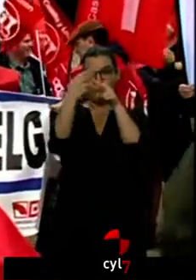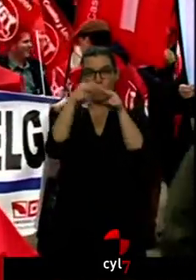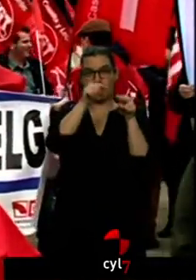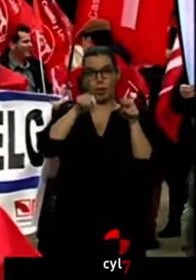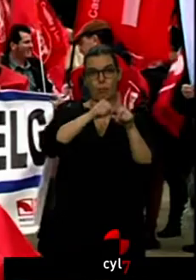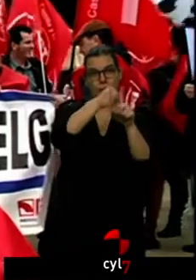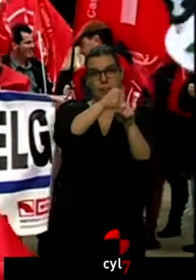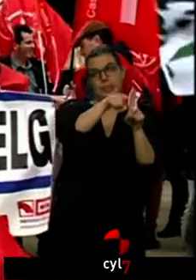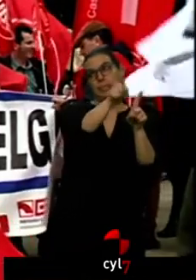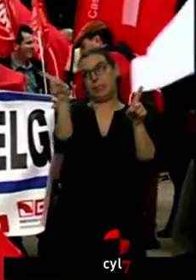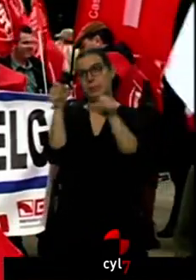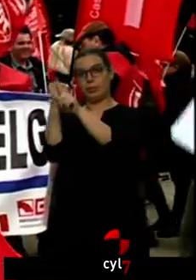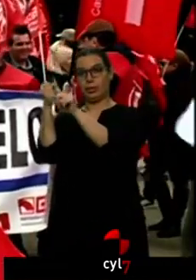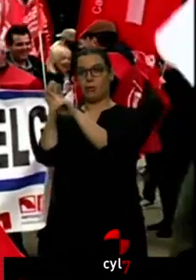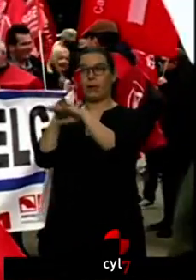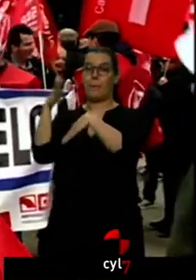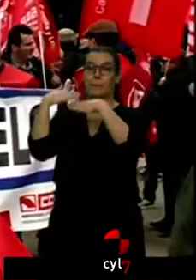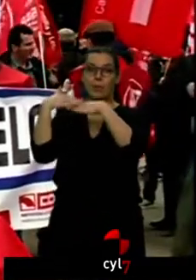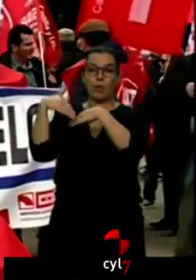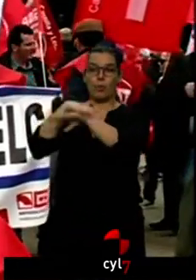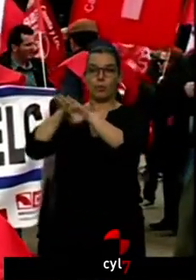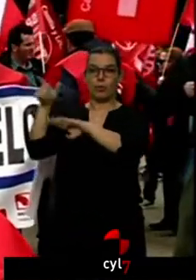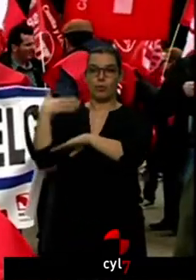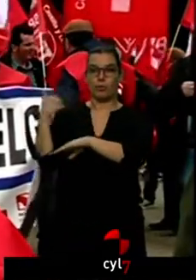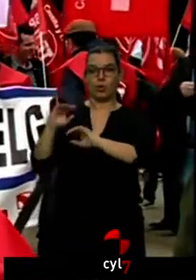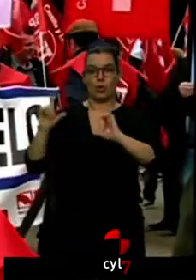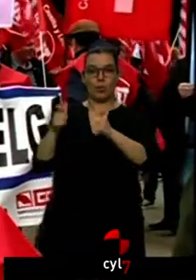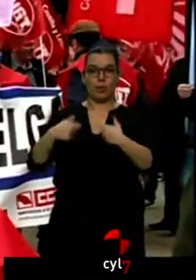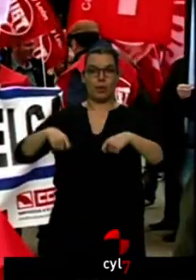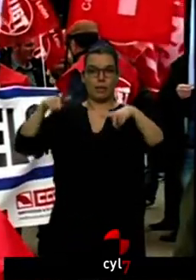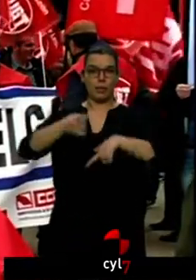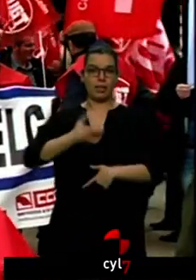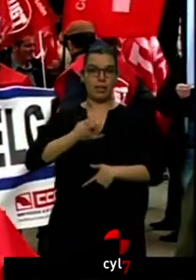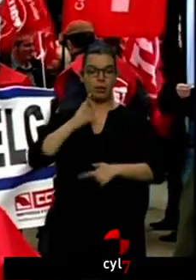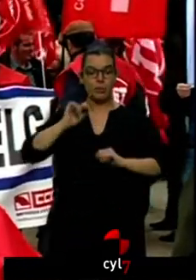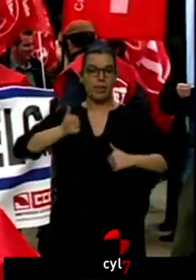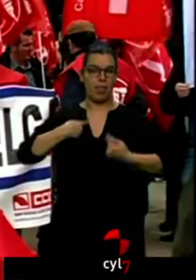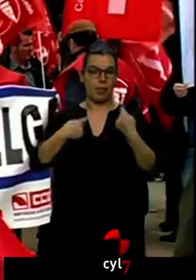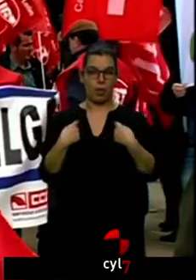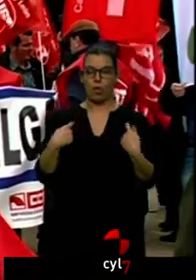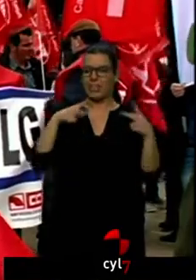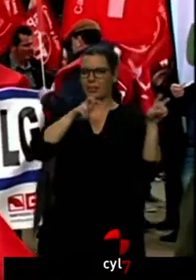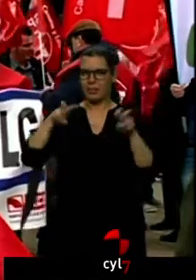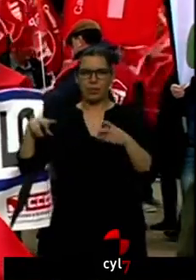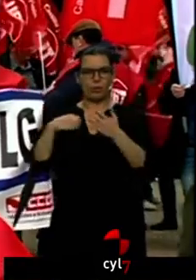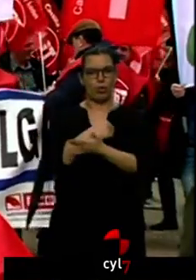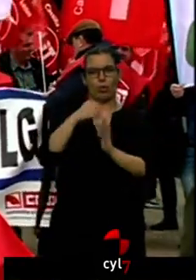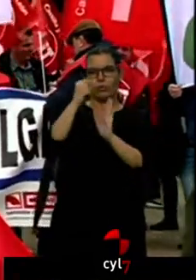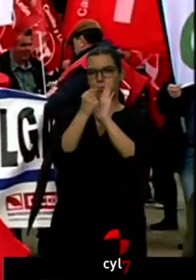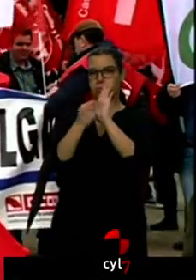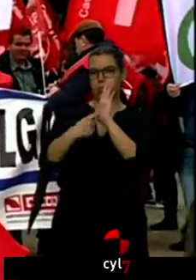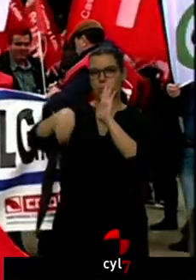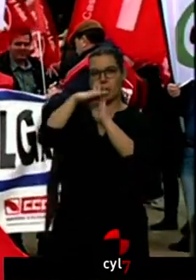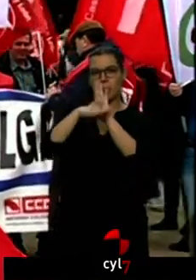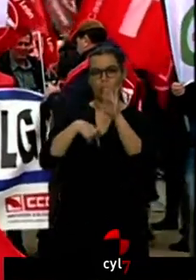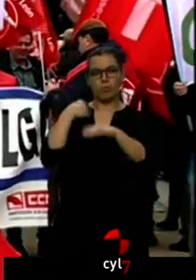presionar al ministro para que por lo menos convoque a la plataforma de sindicatos y entre a negociar todas las reivindicaciones que tenemos, que creo